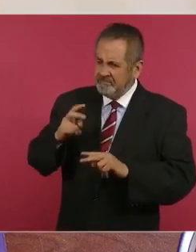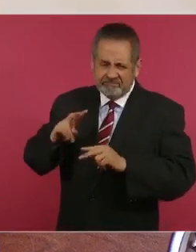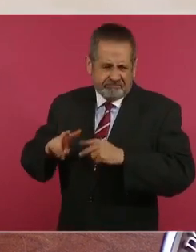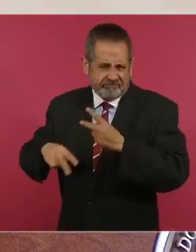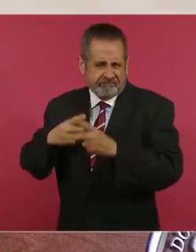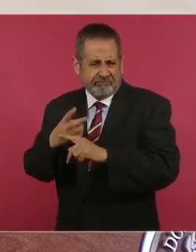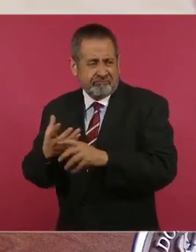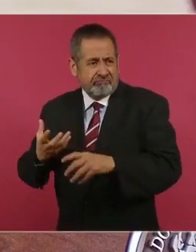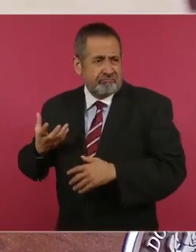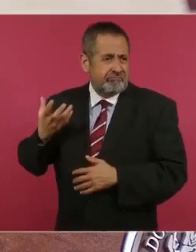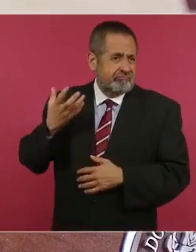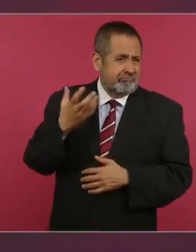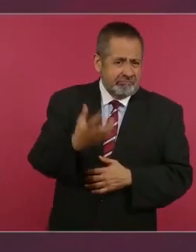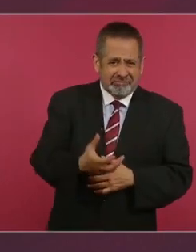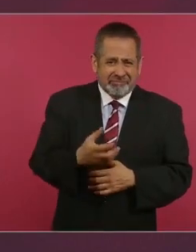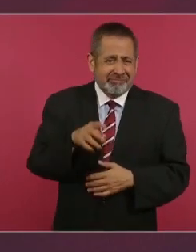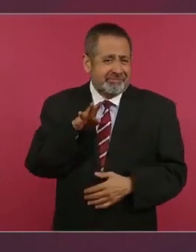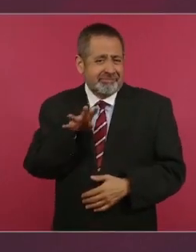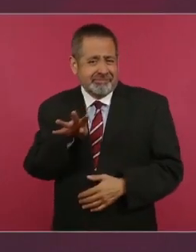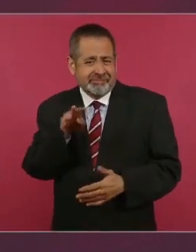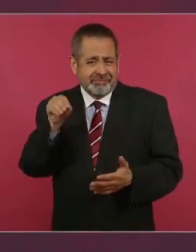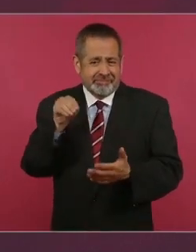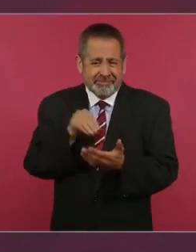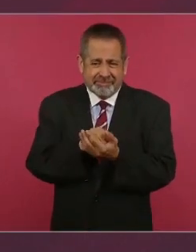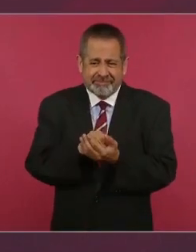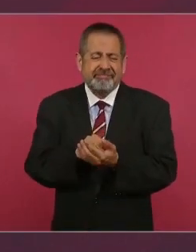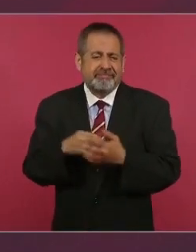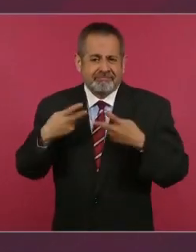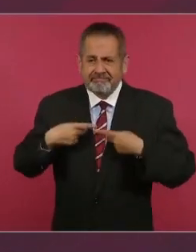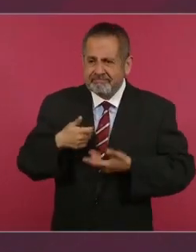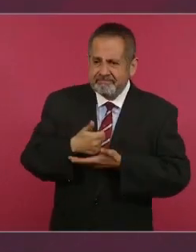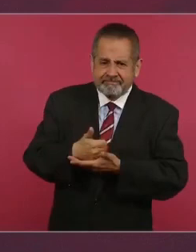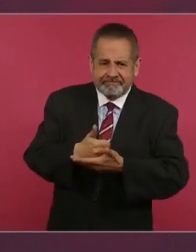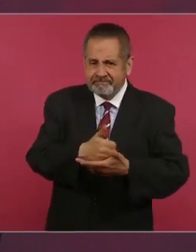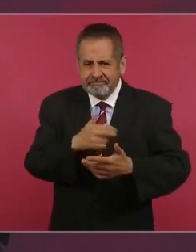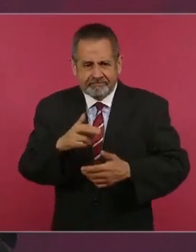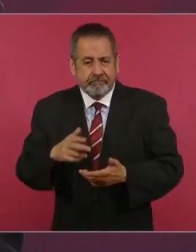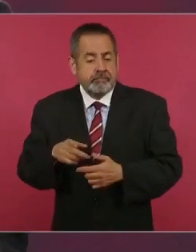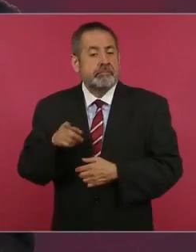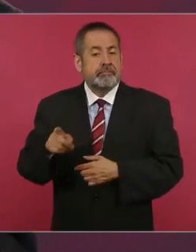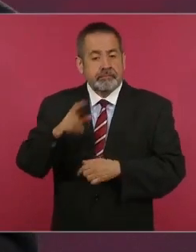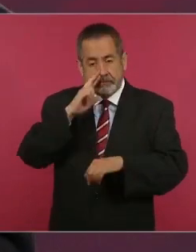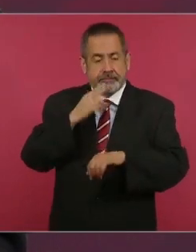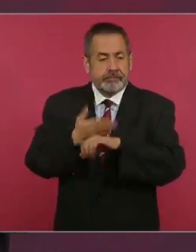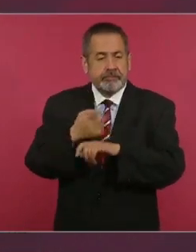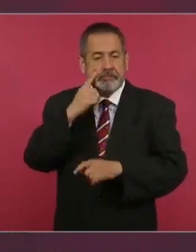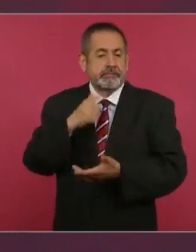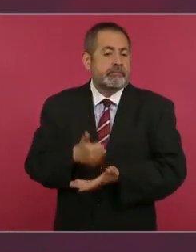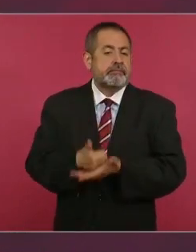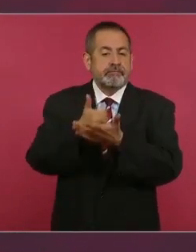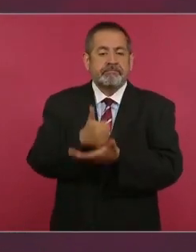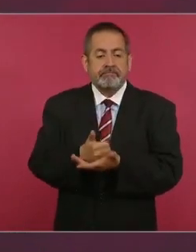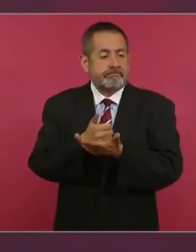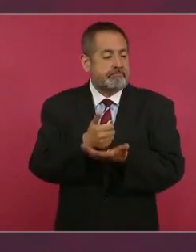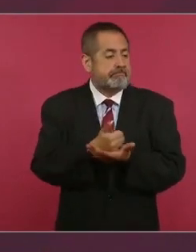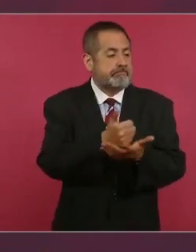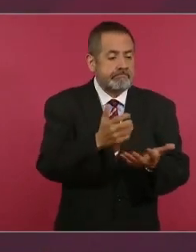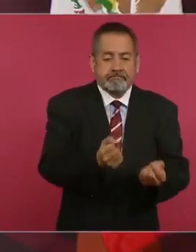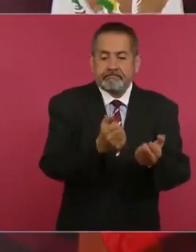tragedia, responsables de aplicar los planes de auxilio a la población